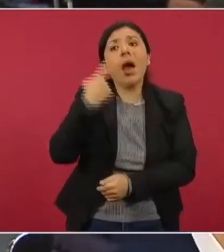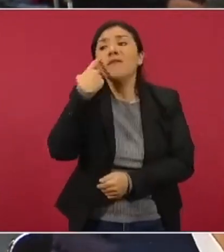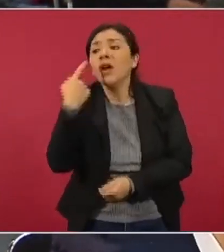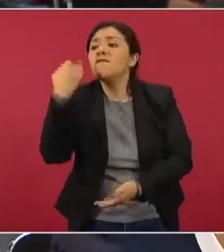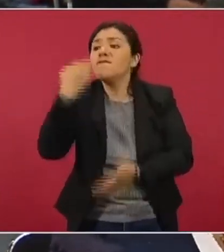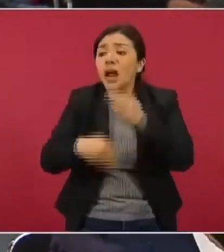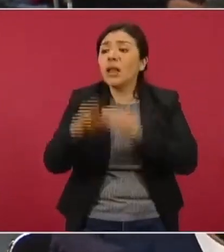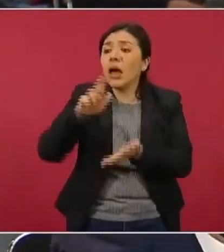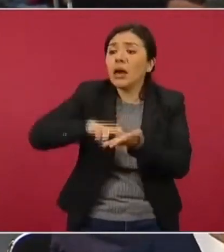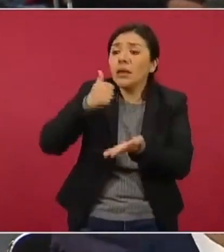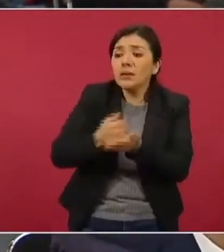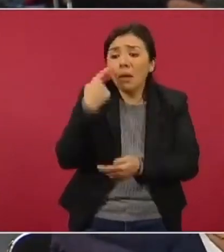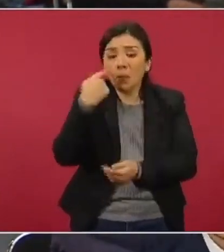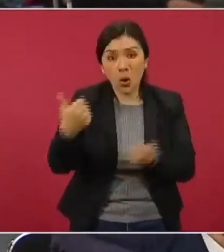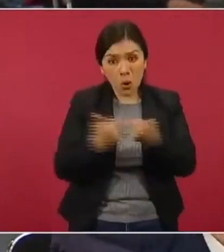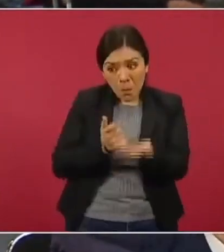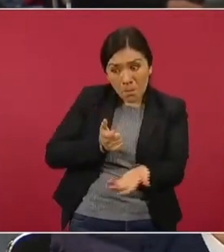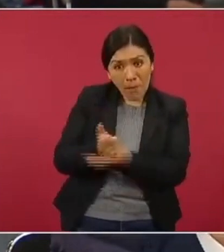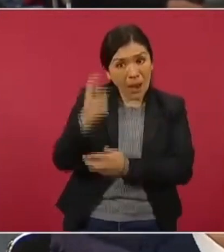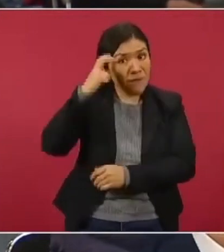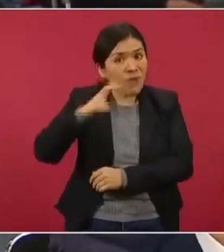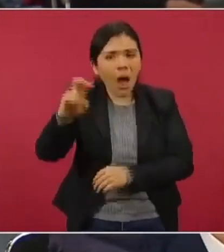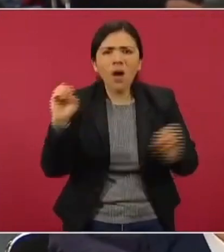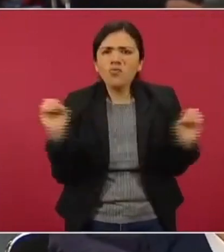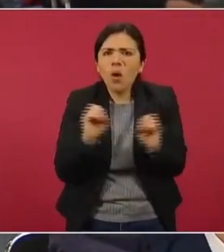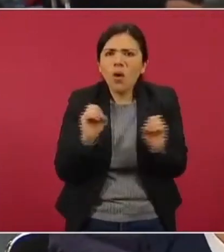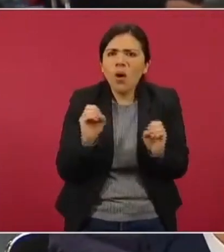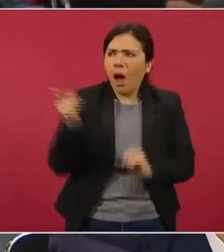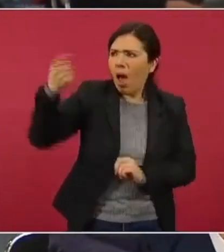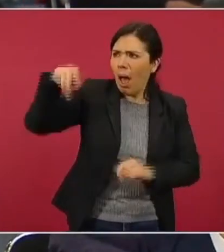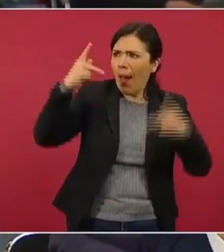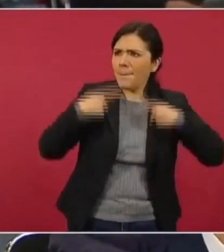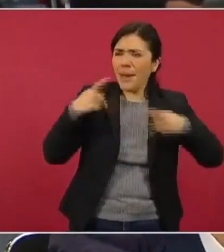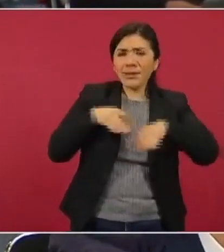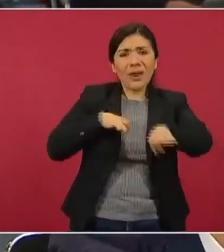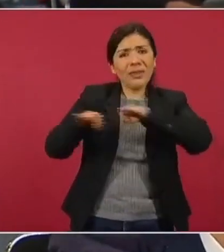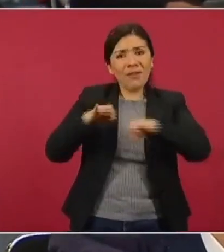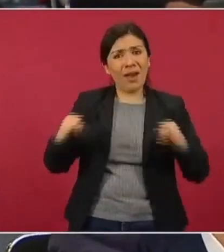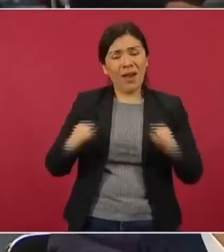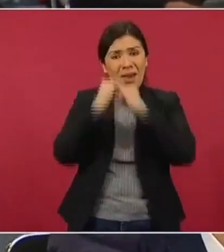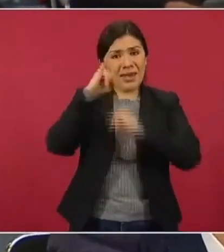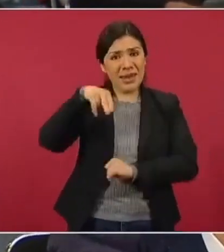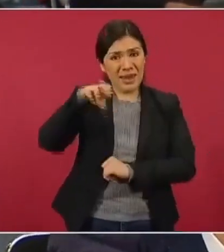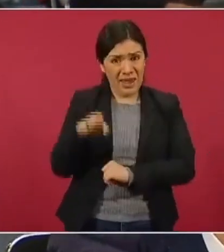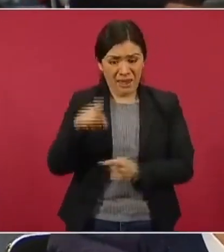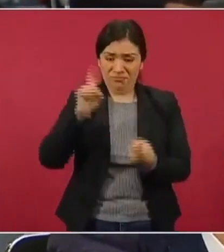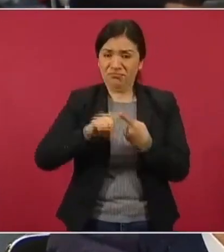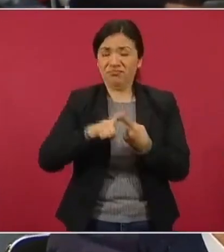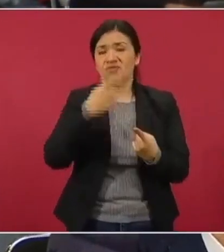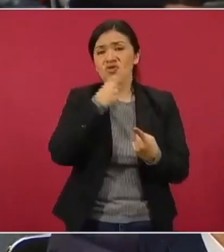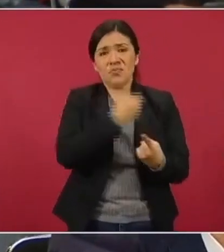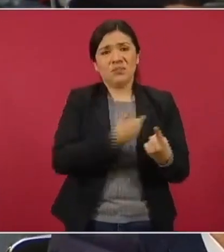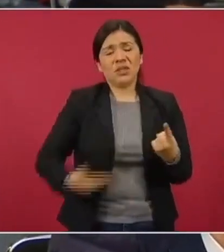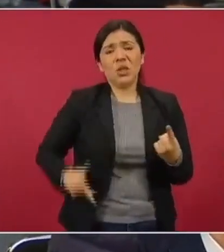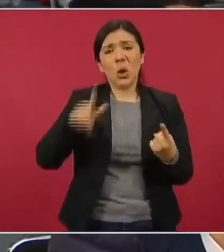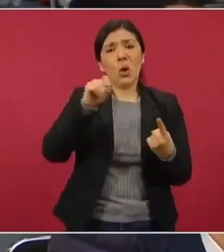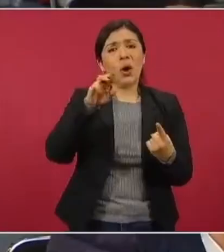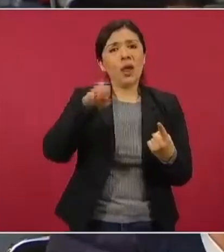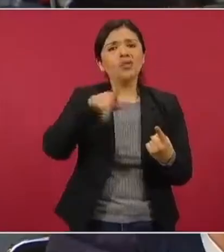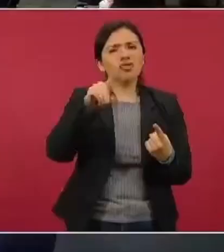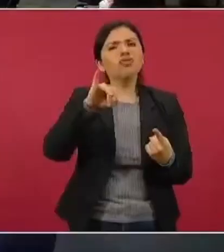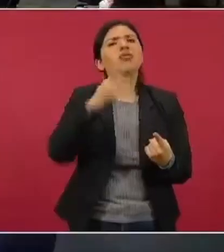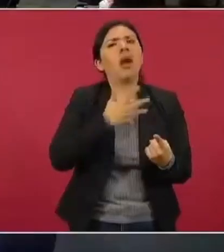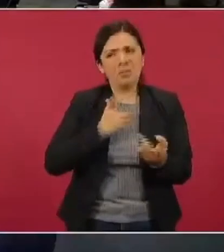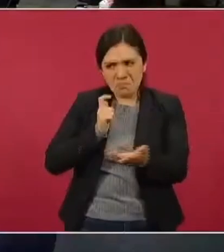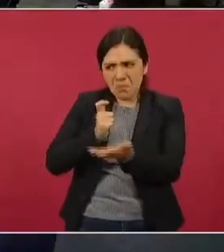elector y ni siquiera les dan viáticos. Entonces, a los consejeros electorales, empezando por el presidente Lorenzo Córdoba, pues se les paga